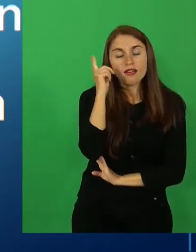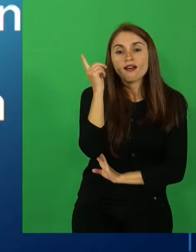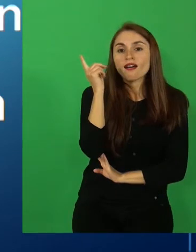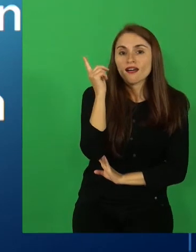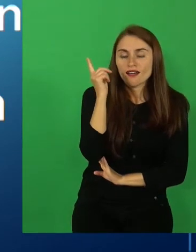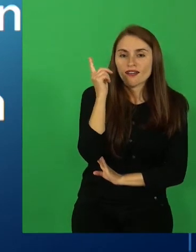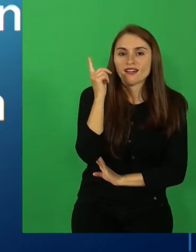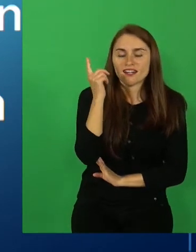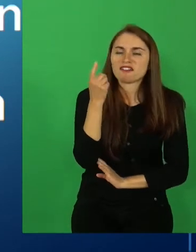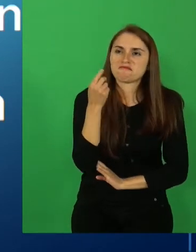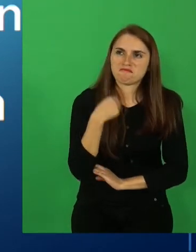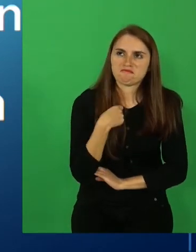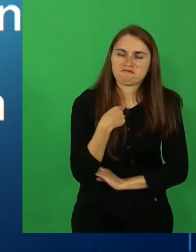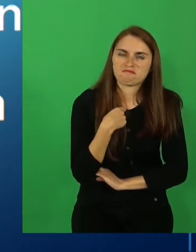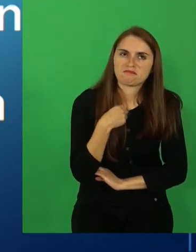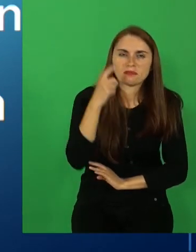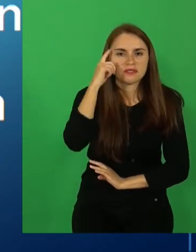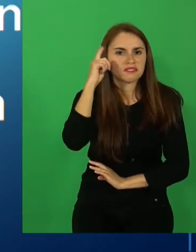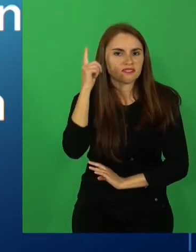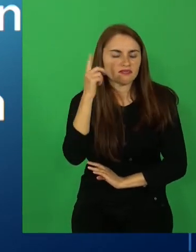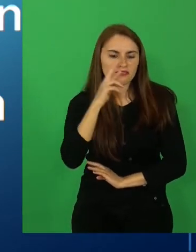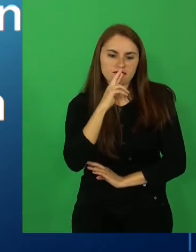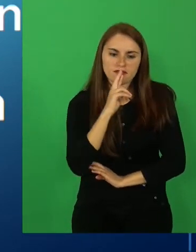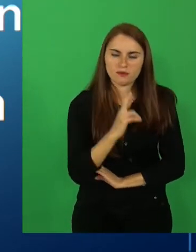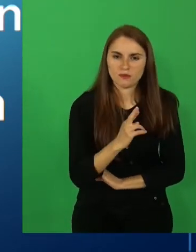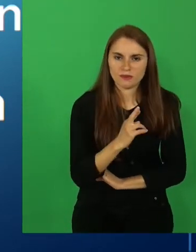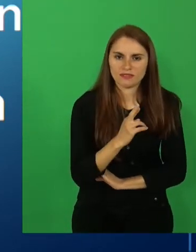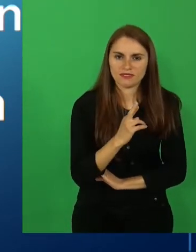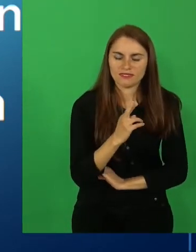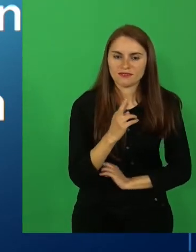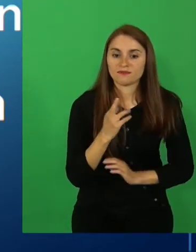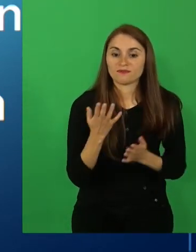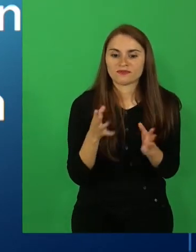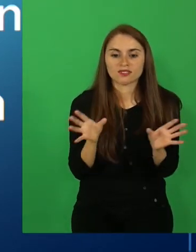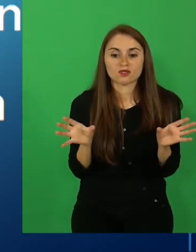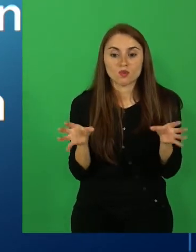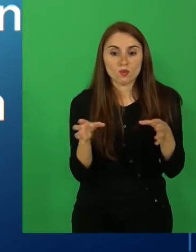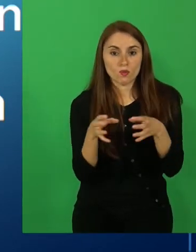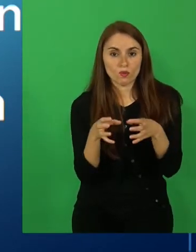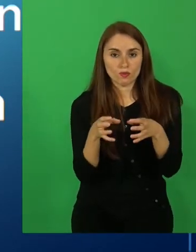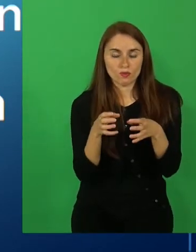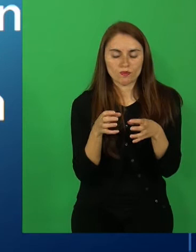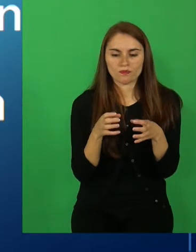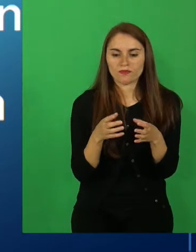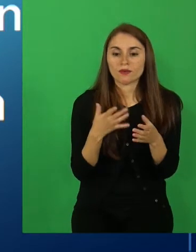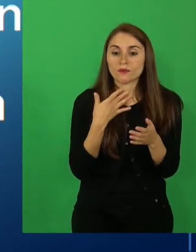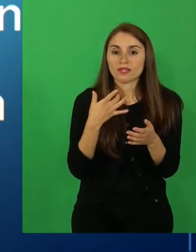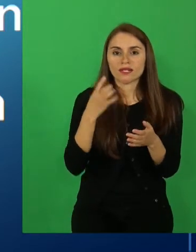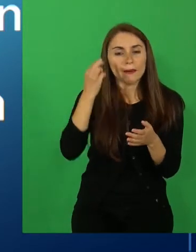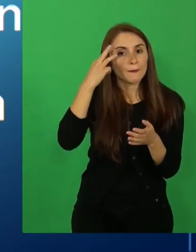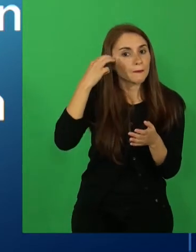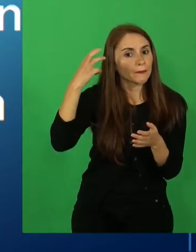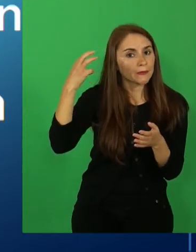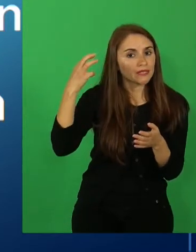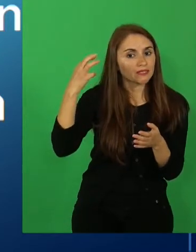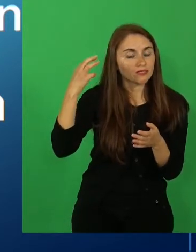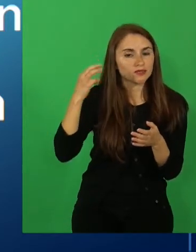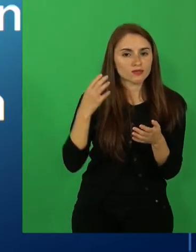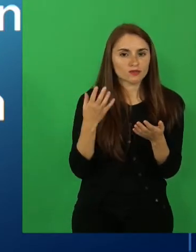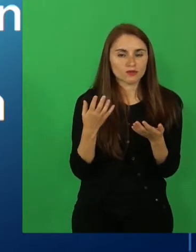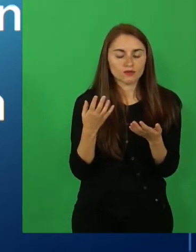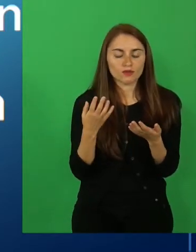las respuestas. Se reunían porque el mito tampoco tiene